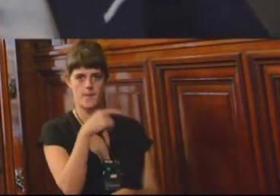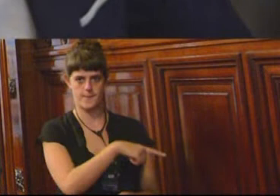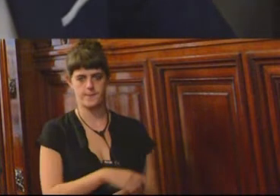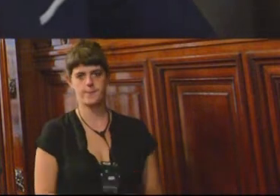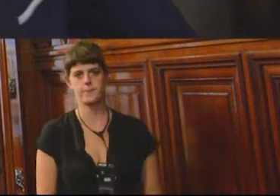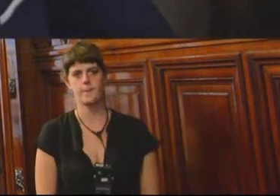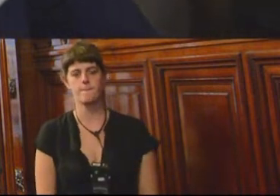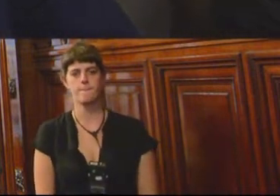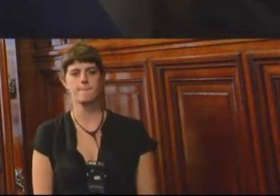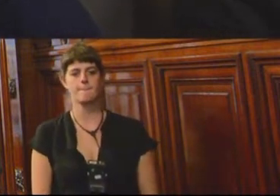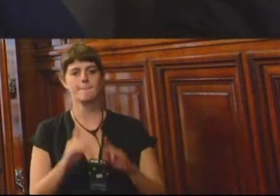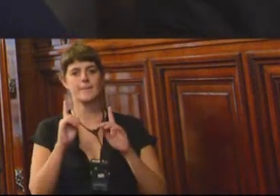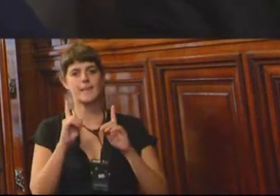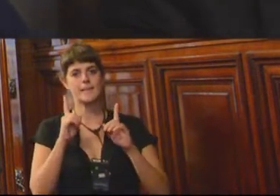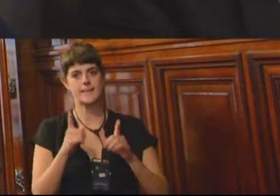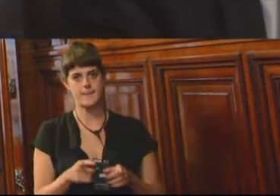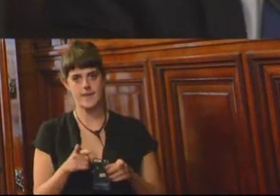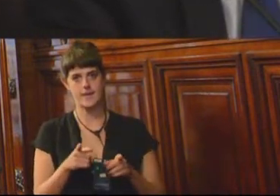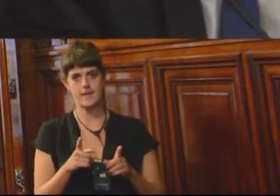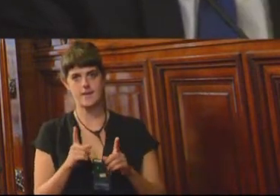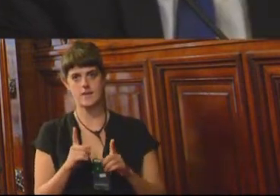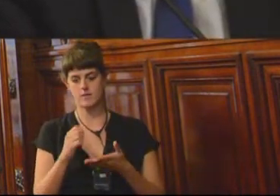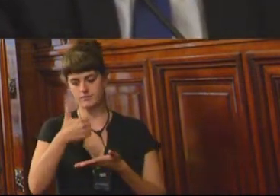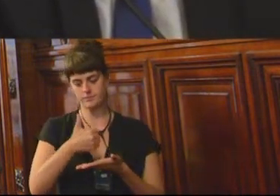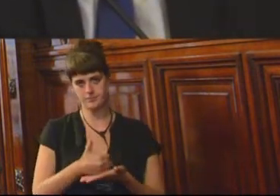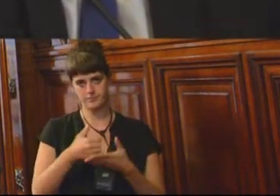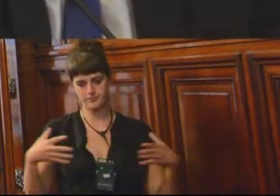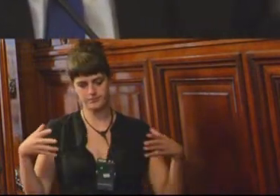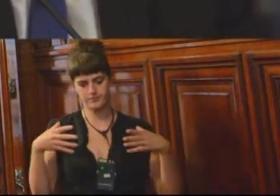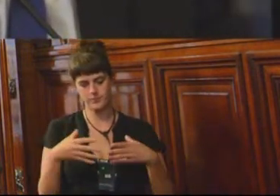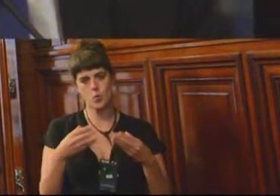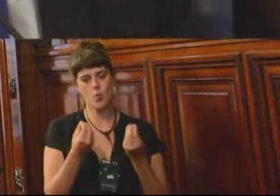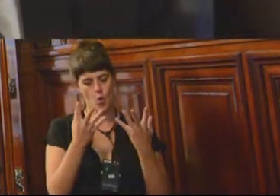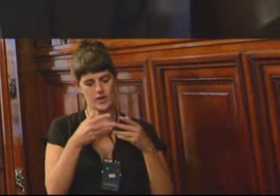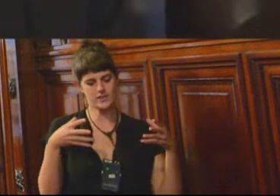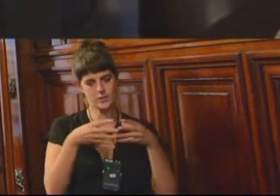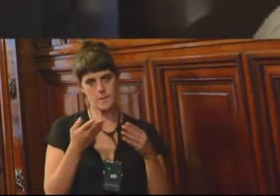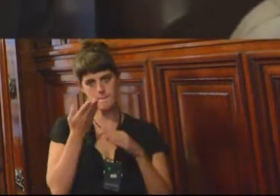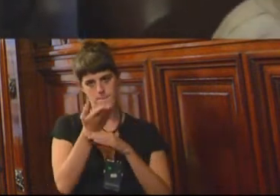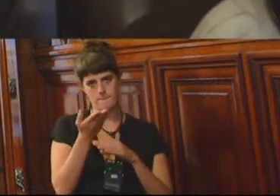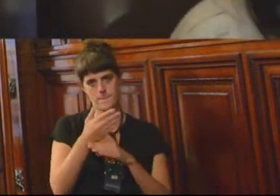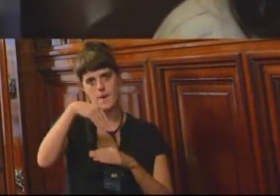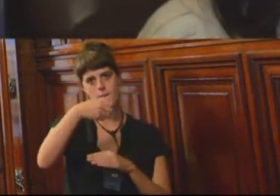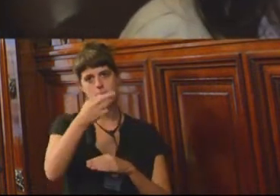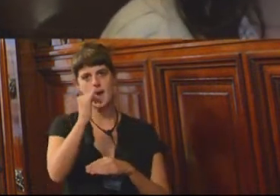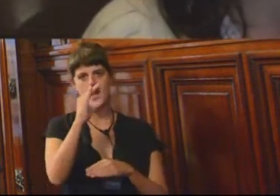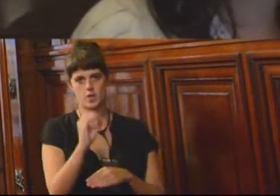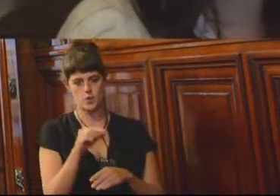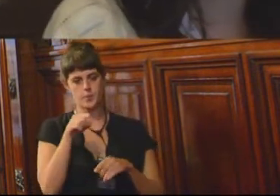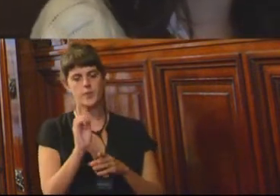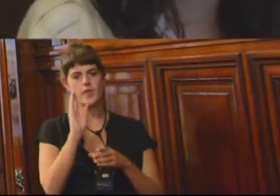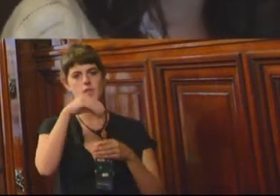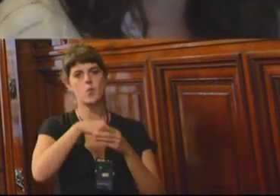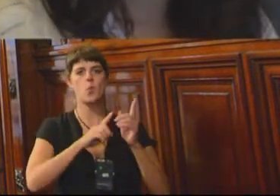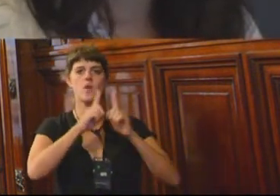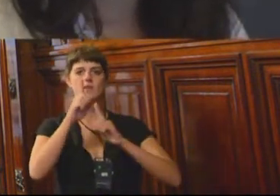También forma parte de esta audiencia como organizaciones peticionarias y expertos peticionarios, Mario Coriolano, de la Universidad Nacional